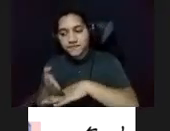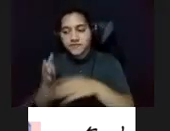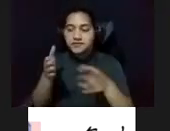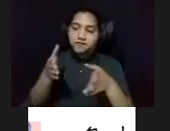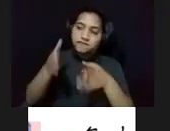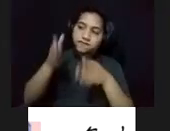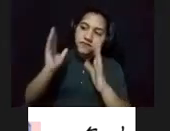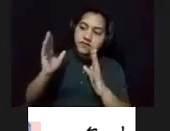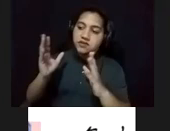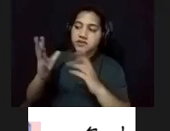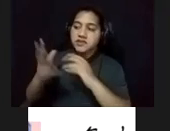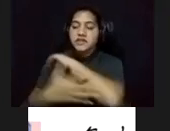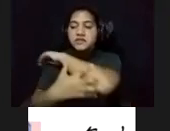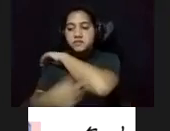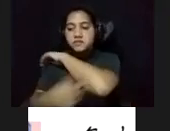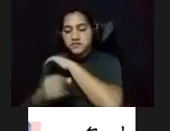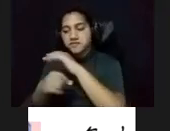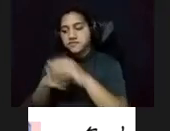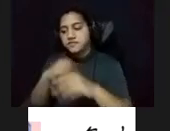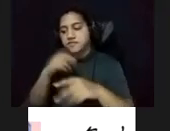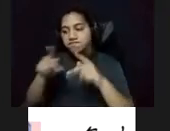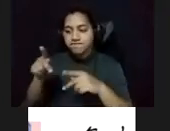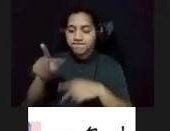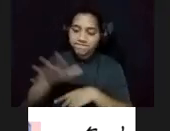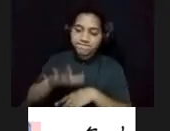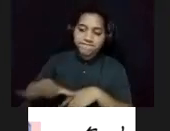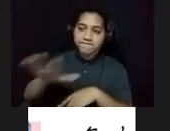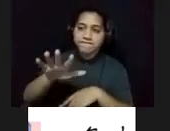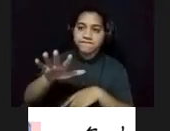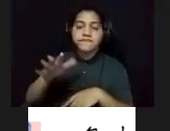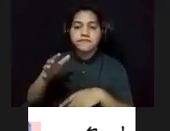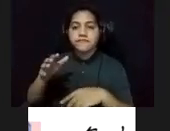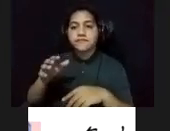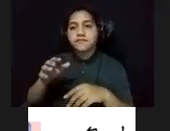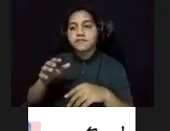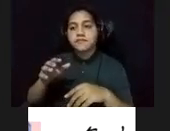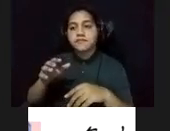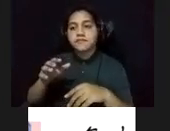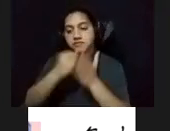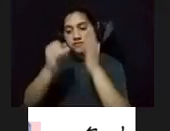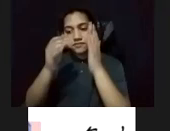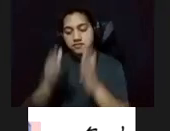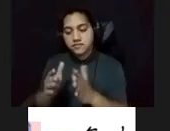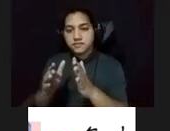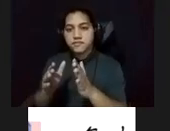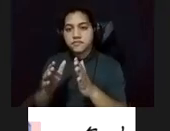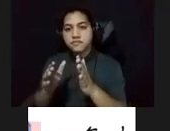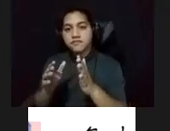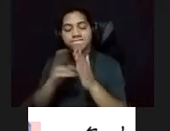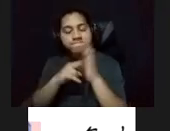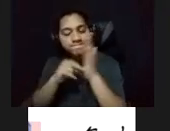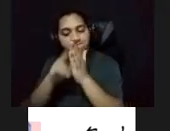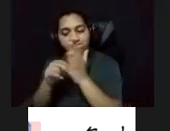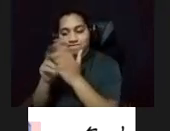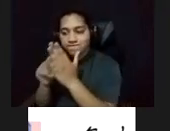humanidad viviente que se desplaza por sus calles, el creador también se acerca pictóricamente a los